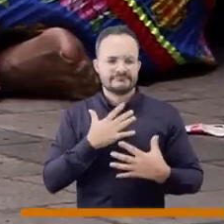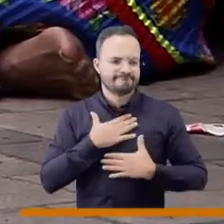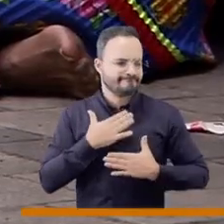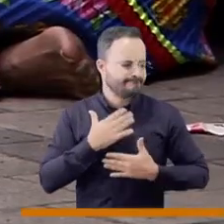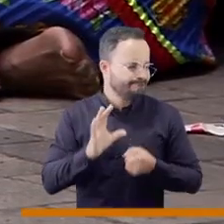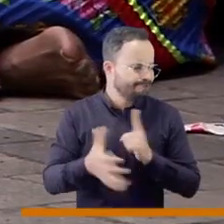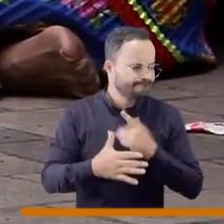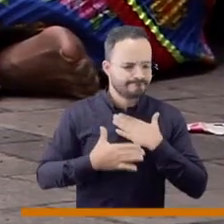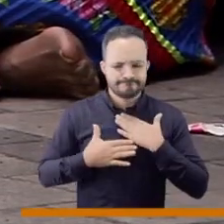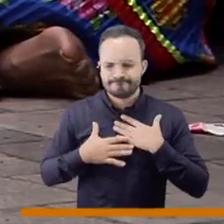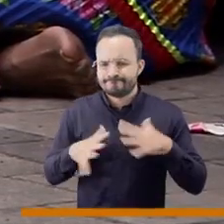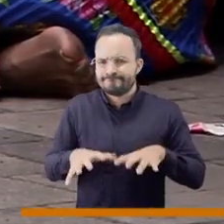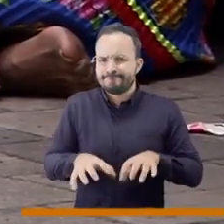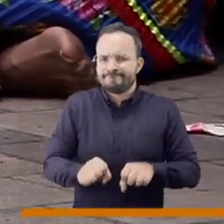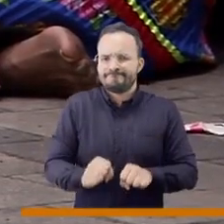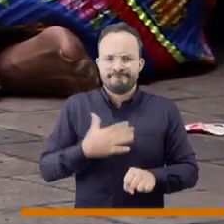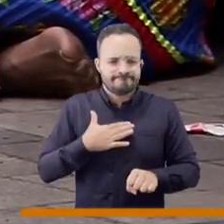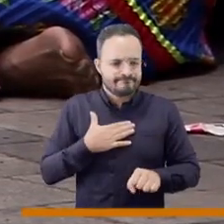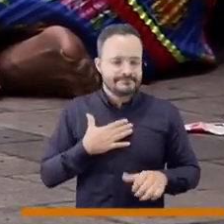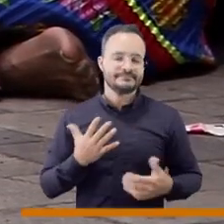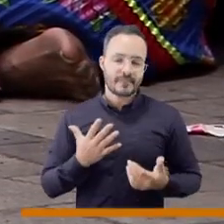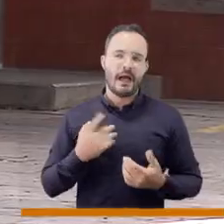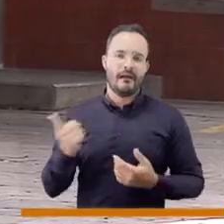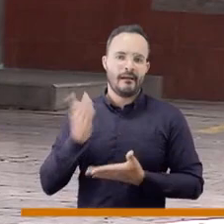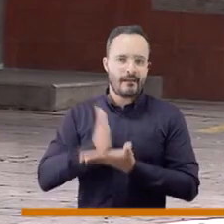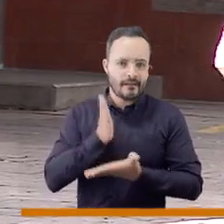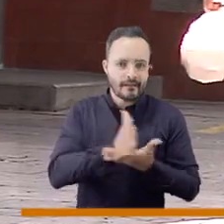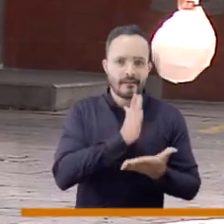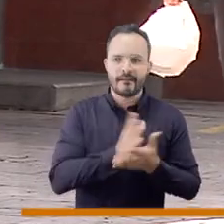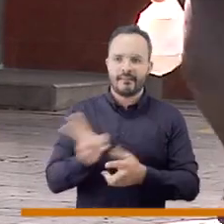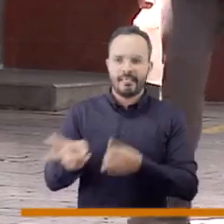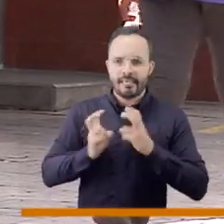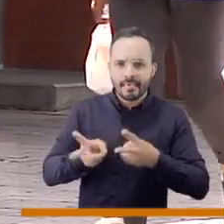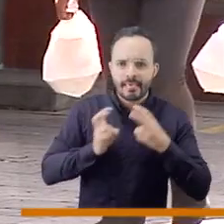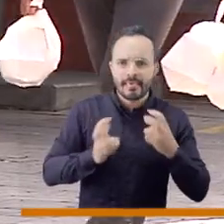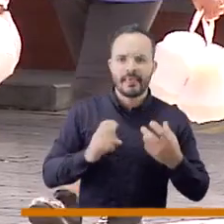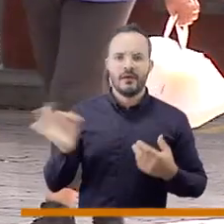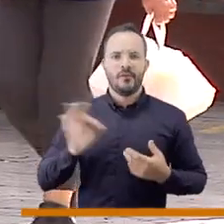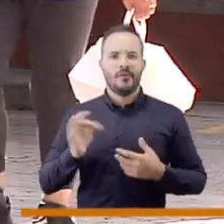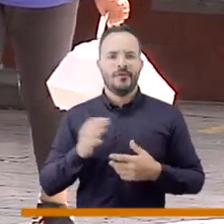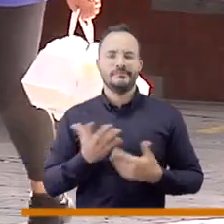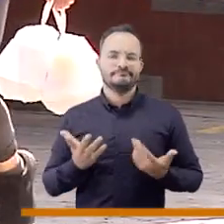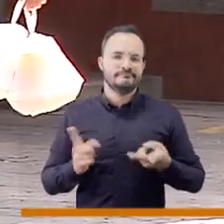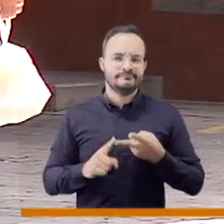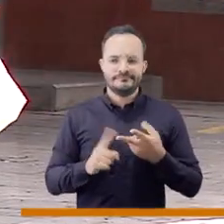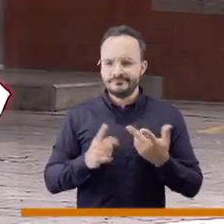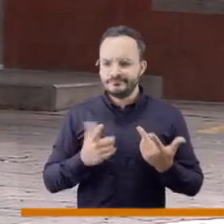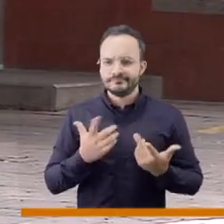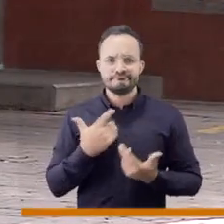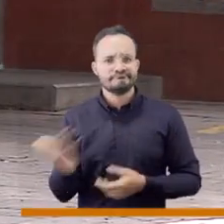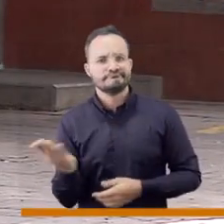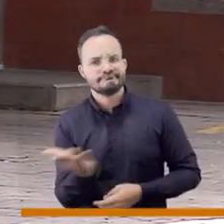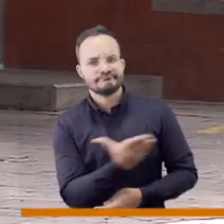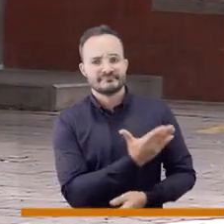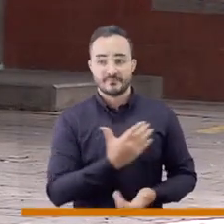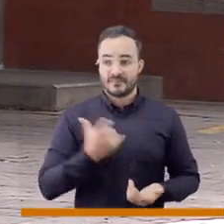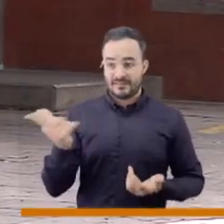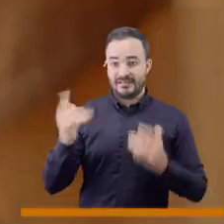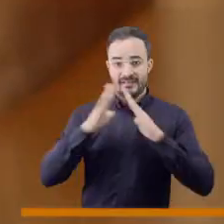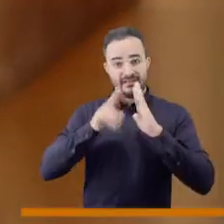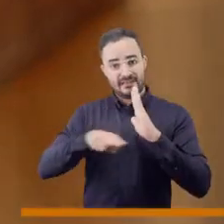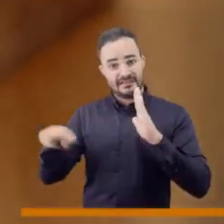porque han traído el desarraigo de su cultura, aparecen también en fenómenos de